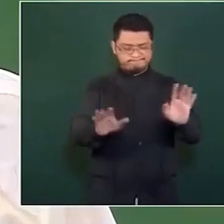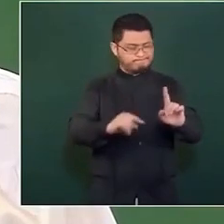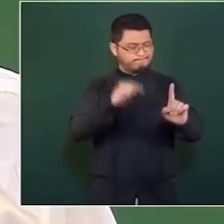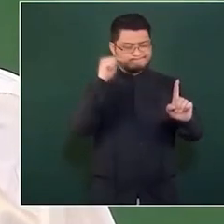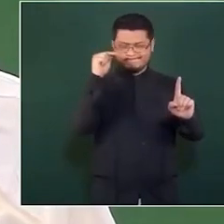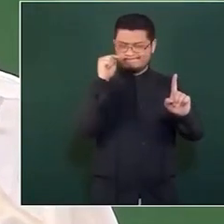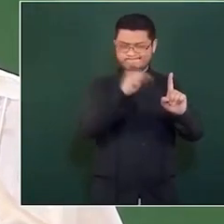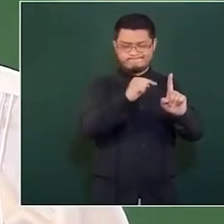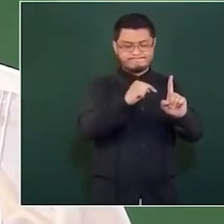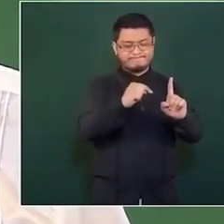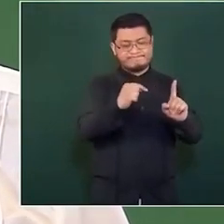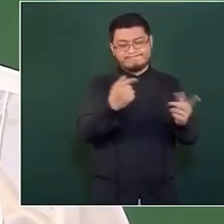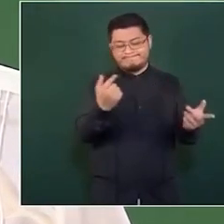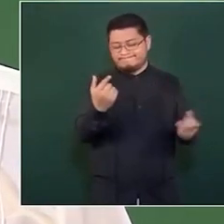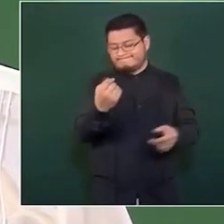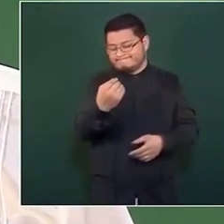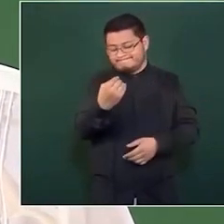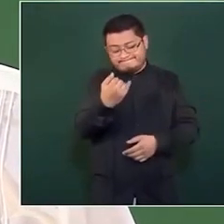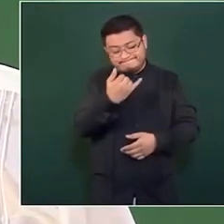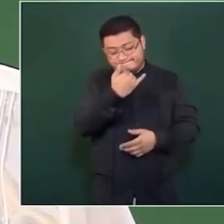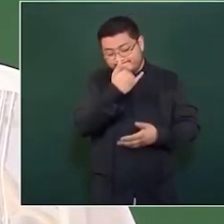este lamentable